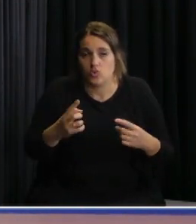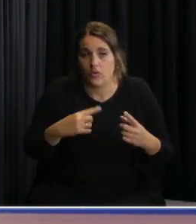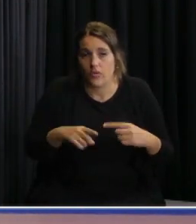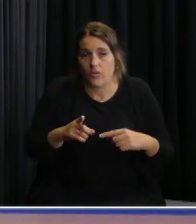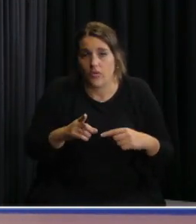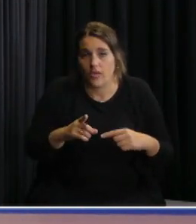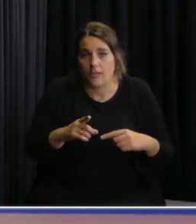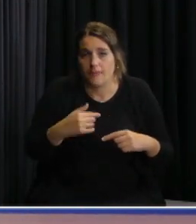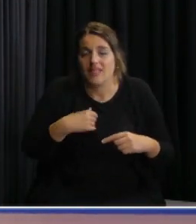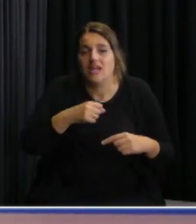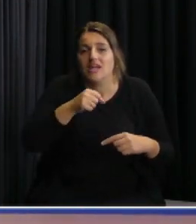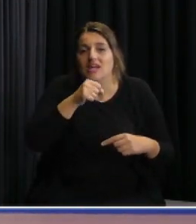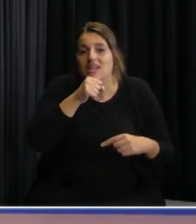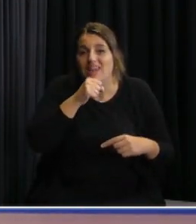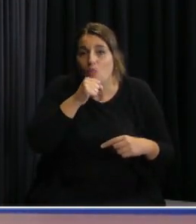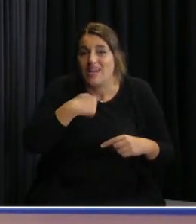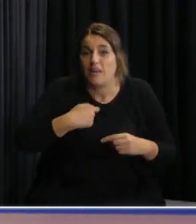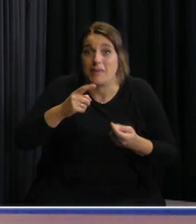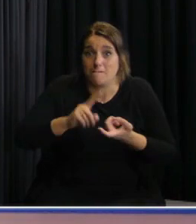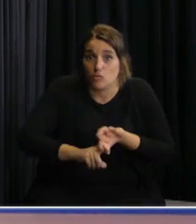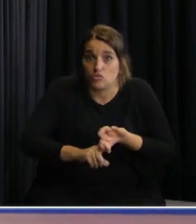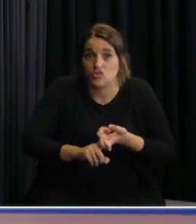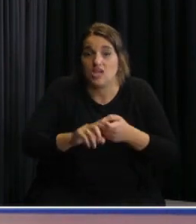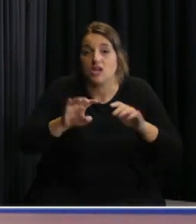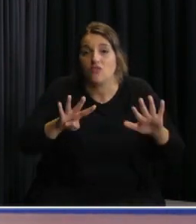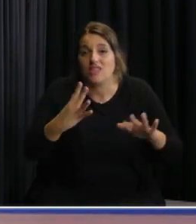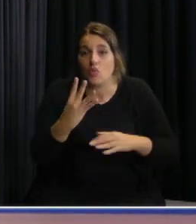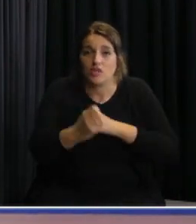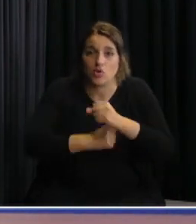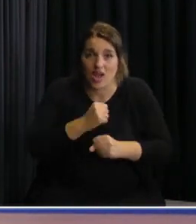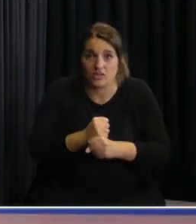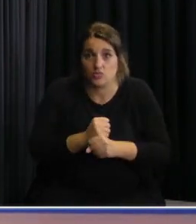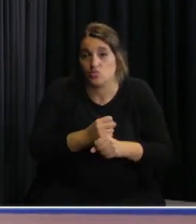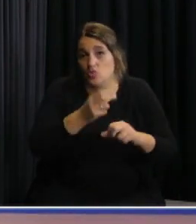la abuela de mi mujer con 94 años se quedó sin sus dos hijos